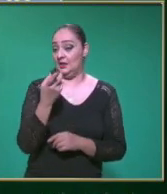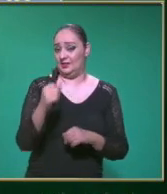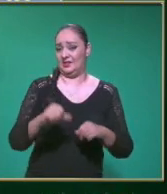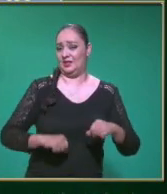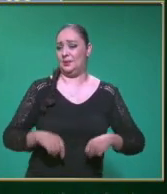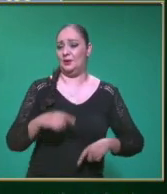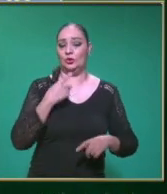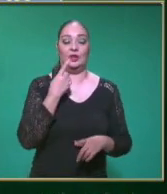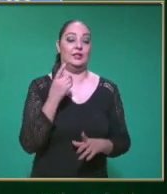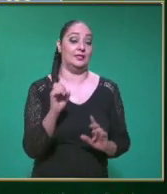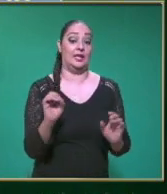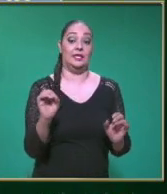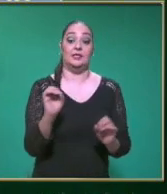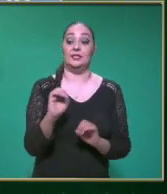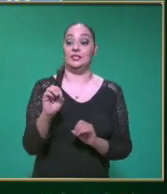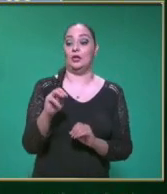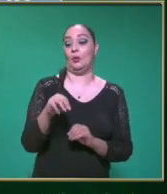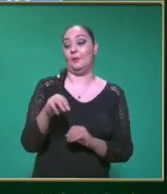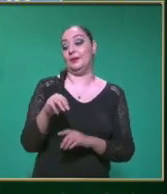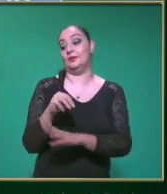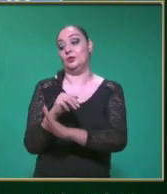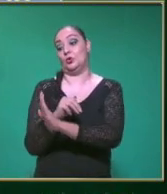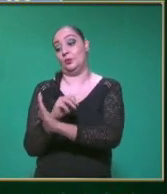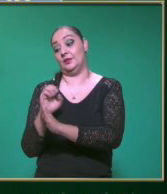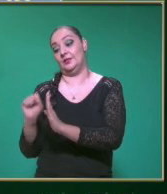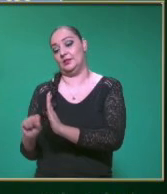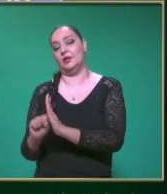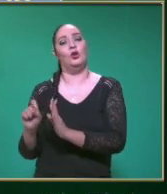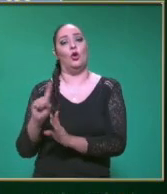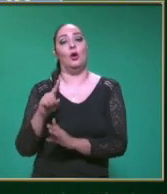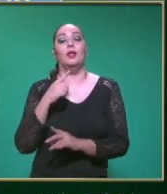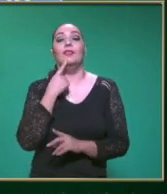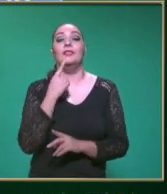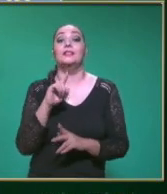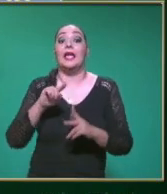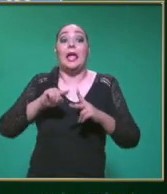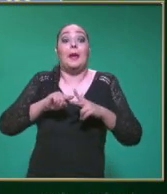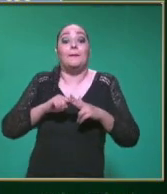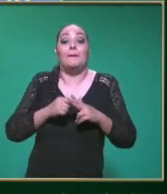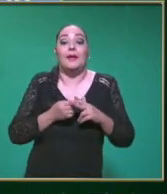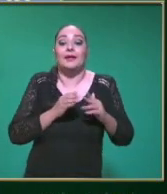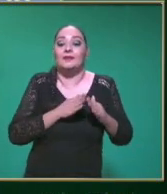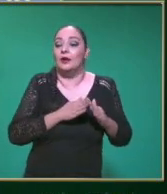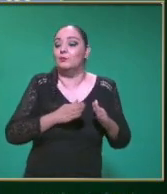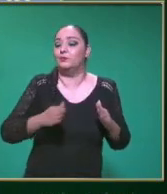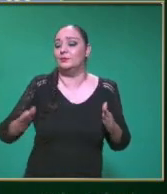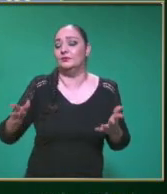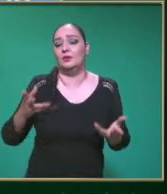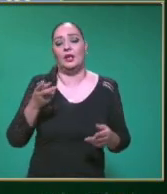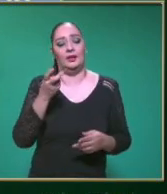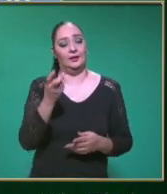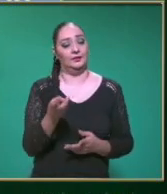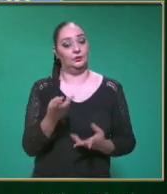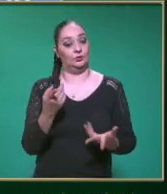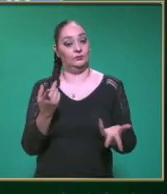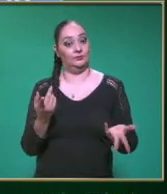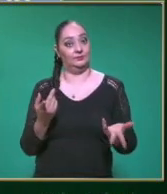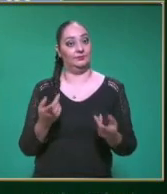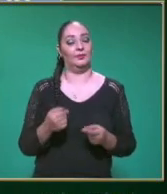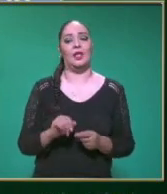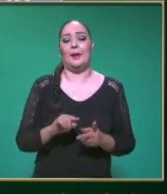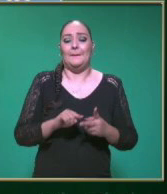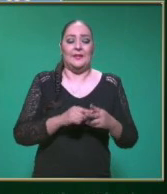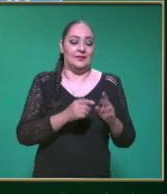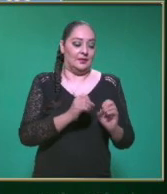0 metros Por segundo Pero nos está diciendo Que inicia su recorrido Entonces Prácticamente Partió De reposo